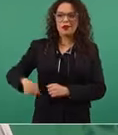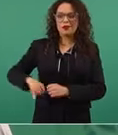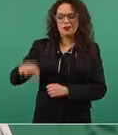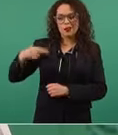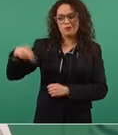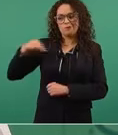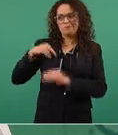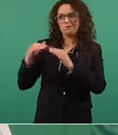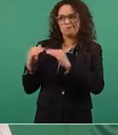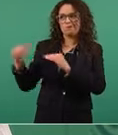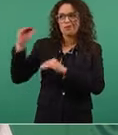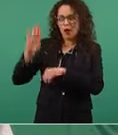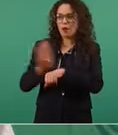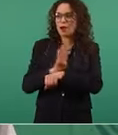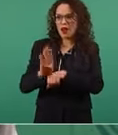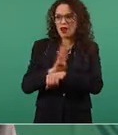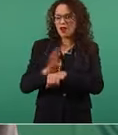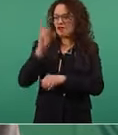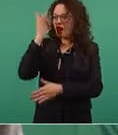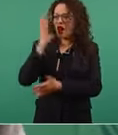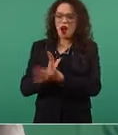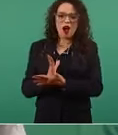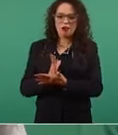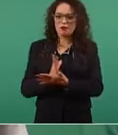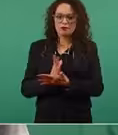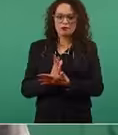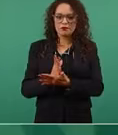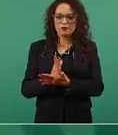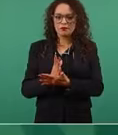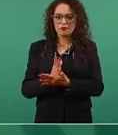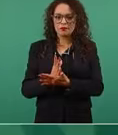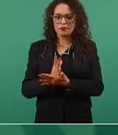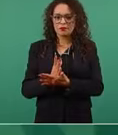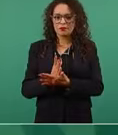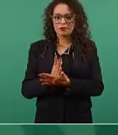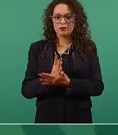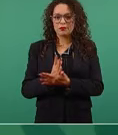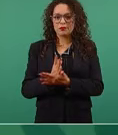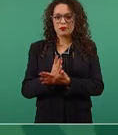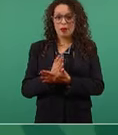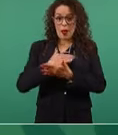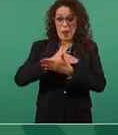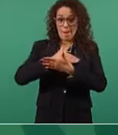la clase media y alta.